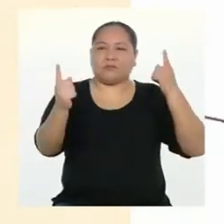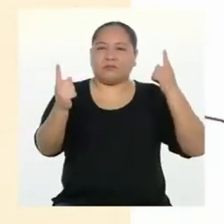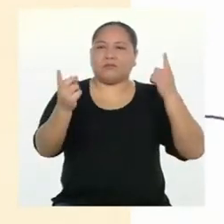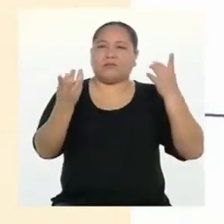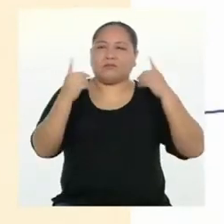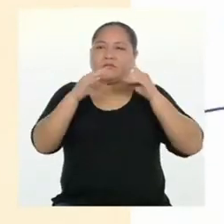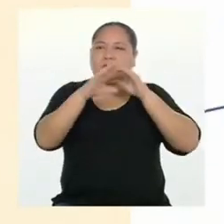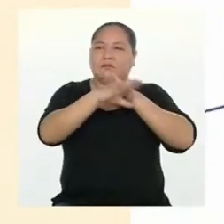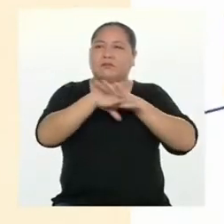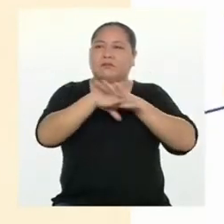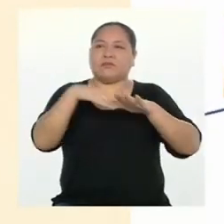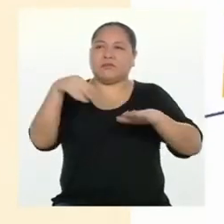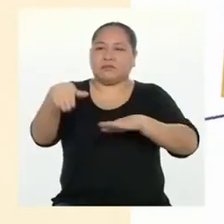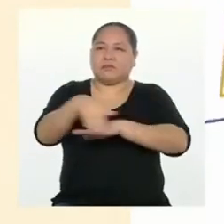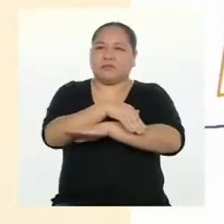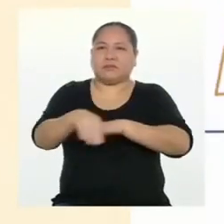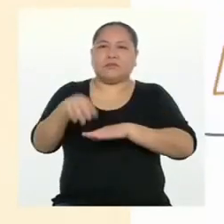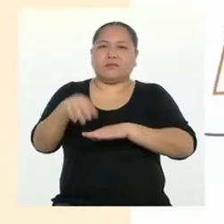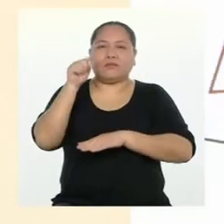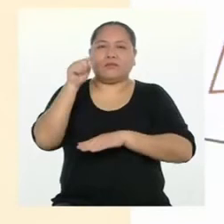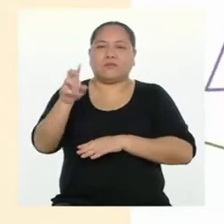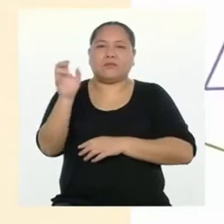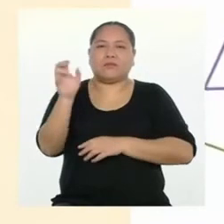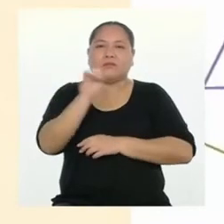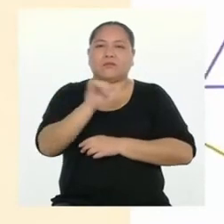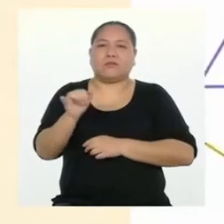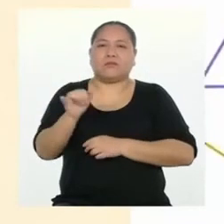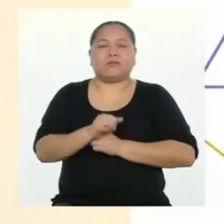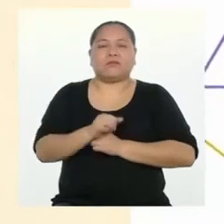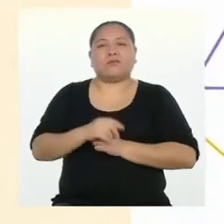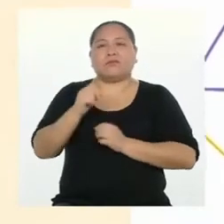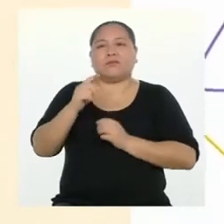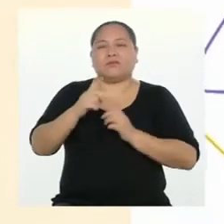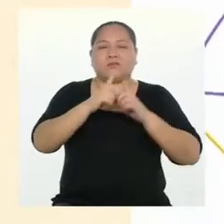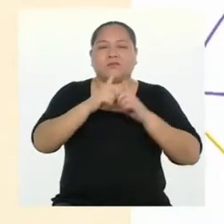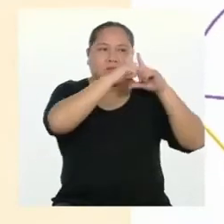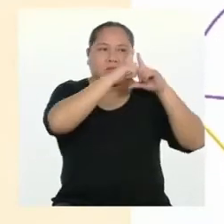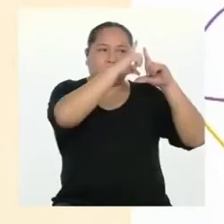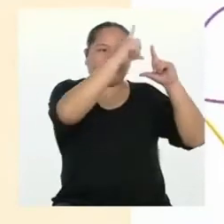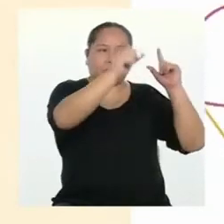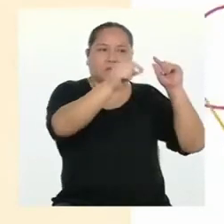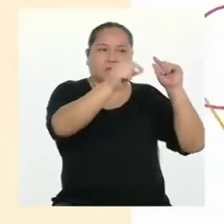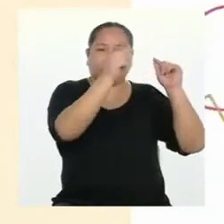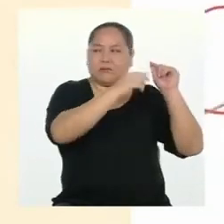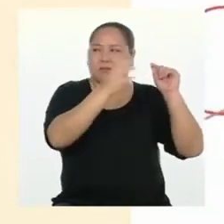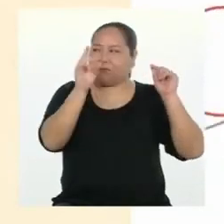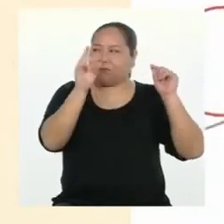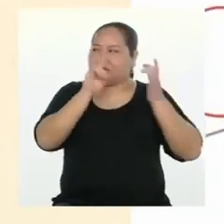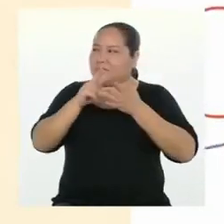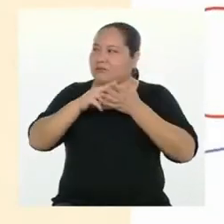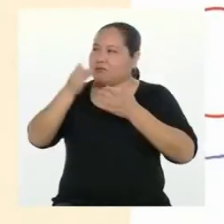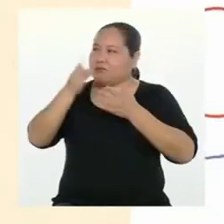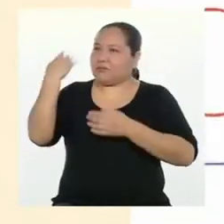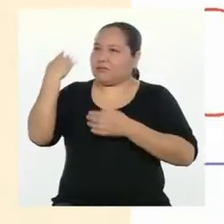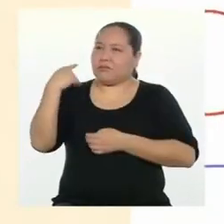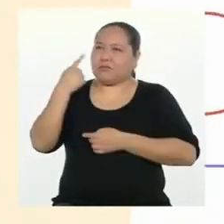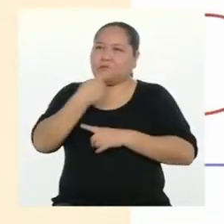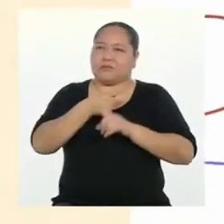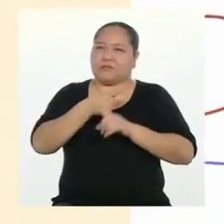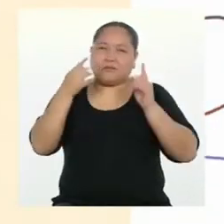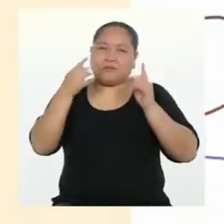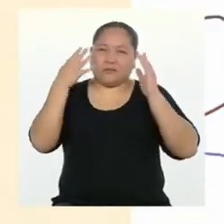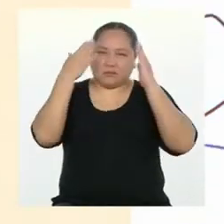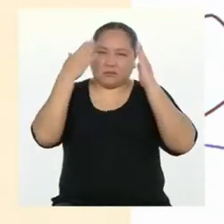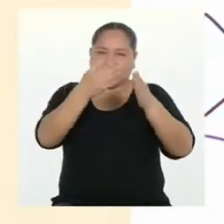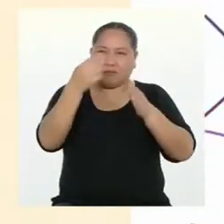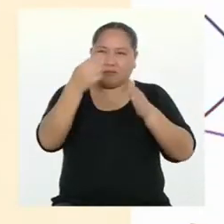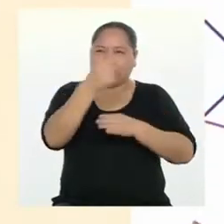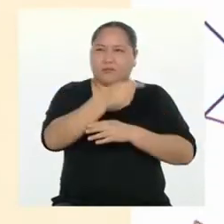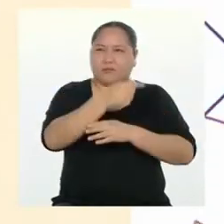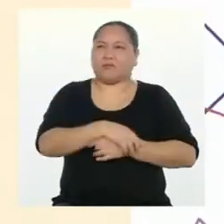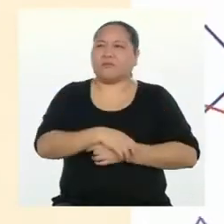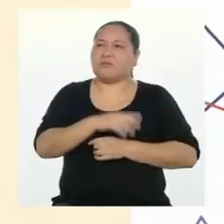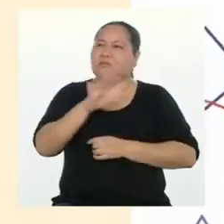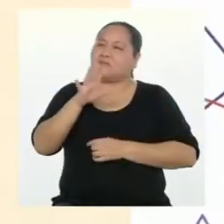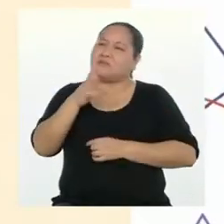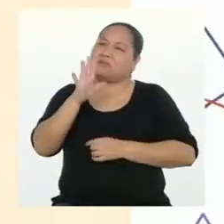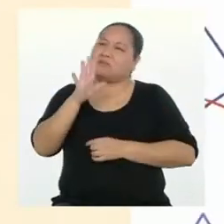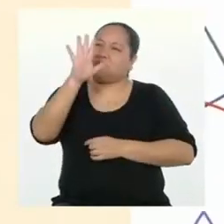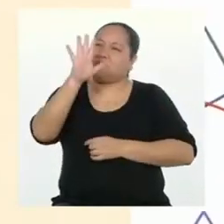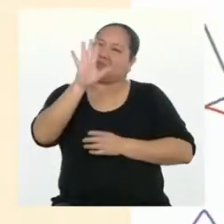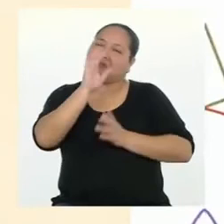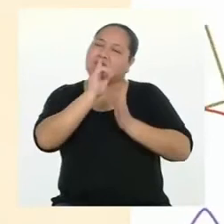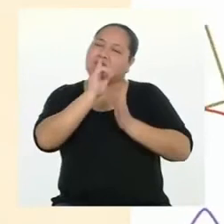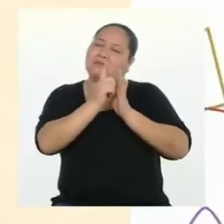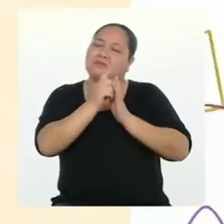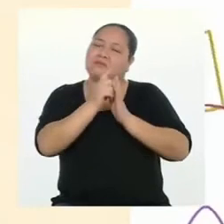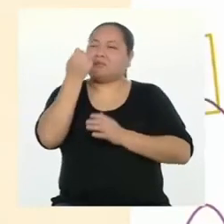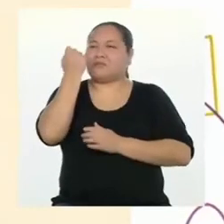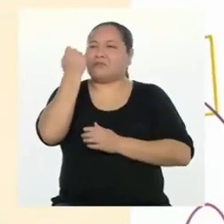estamos en la calle. Es el mismo mensaje del párrafo que leímos anteriormente. Solo que más directo. Me demoró unos